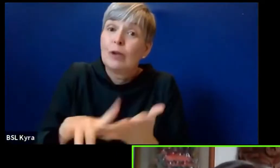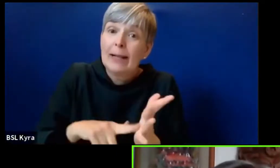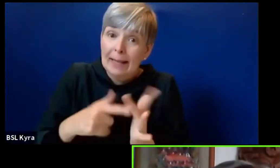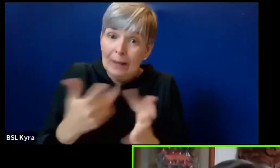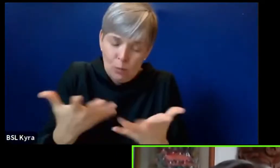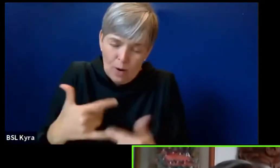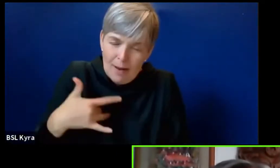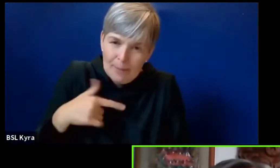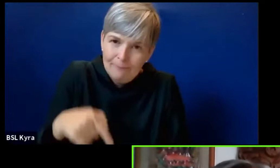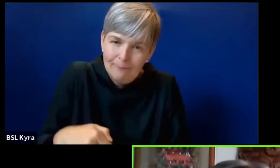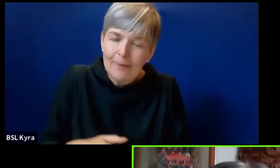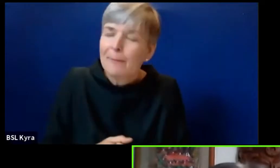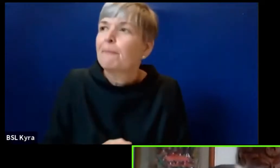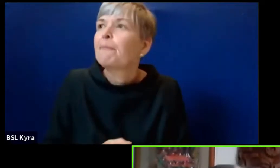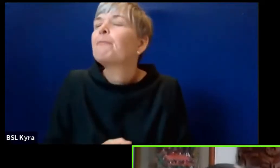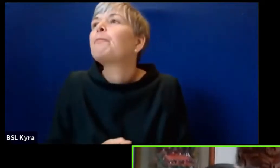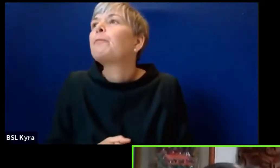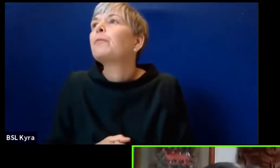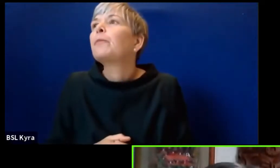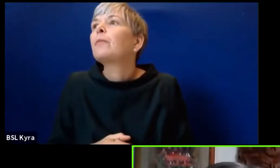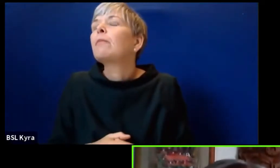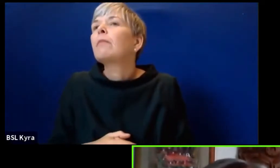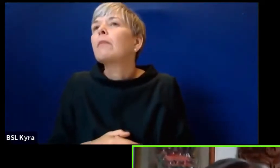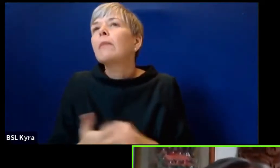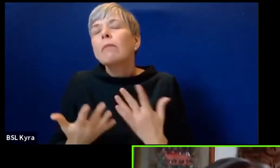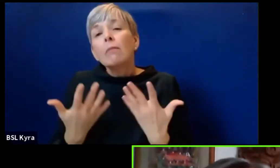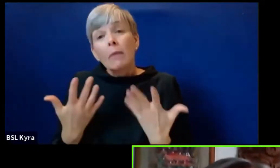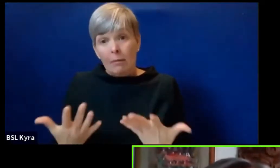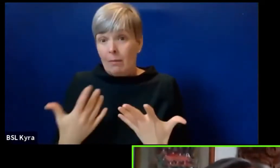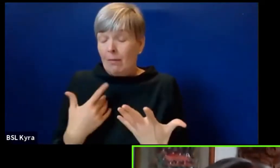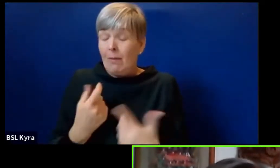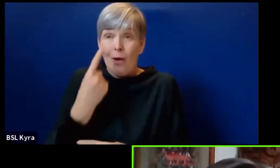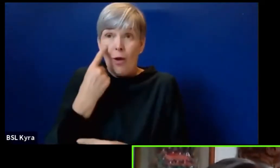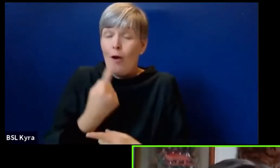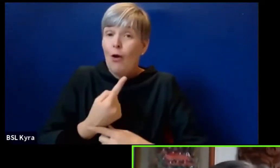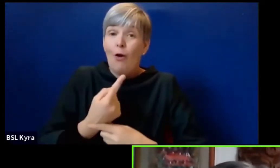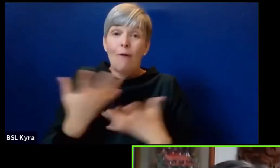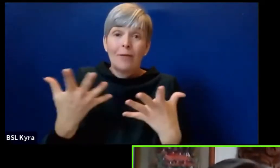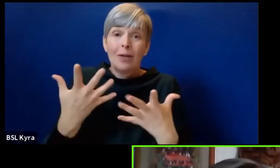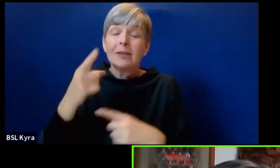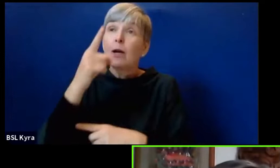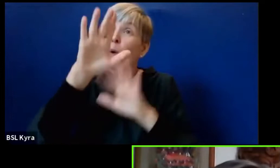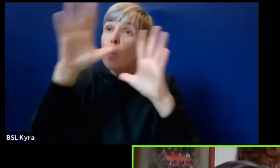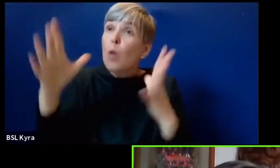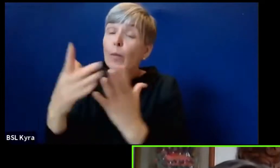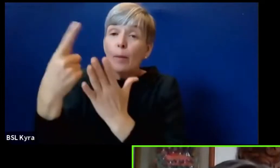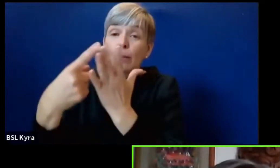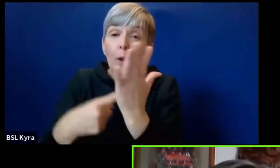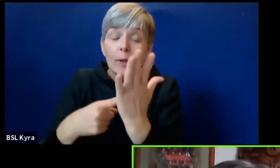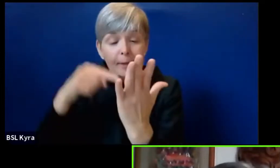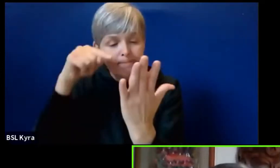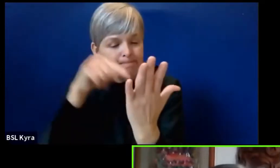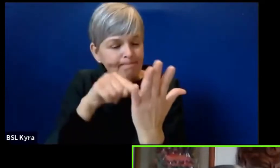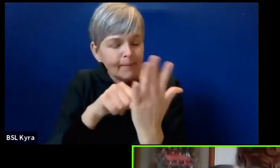global de transición bajo en carbono está significando para nuestros países más extracción de